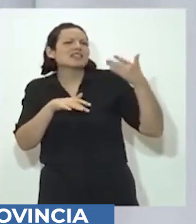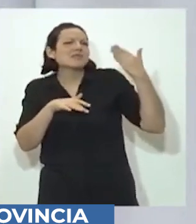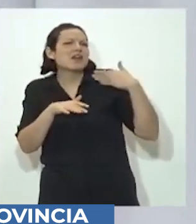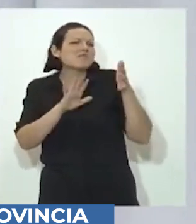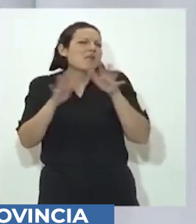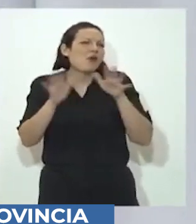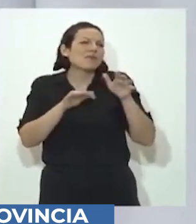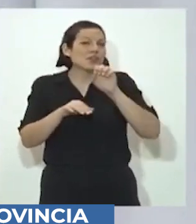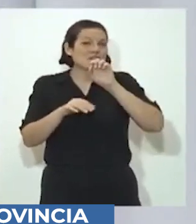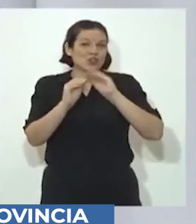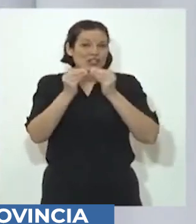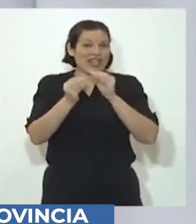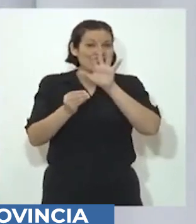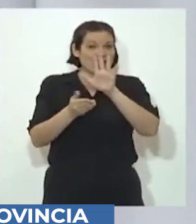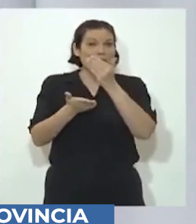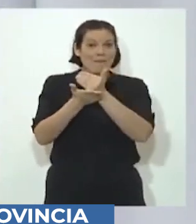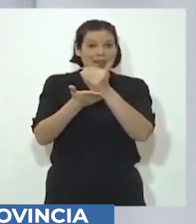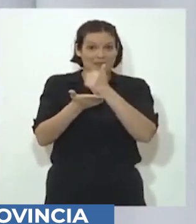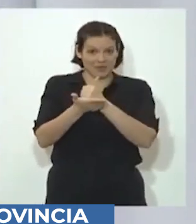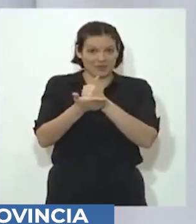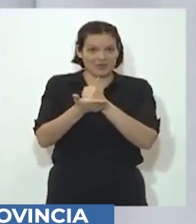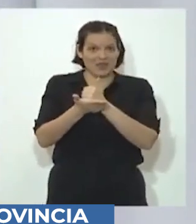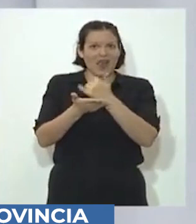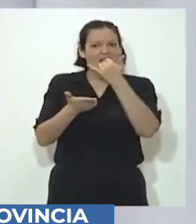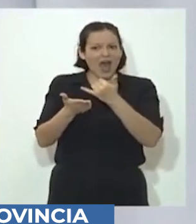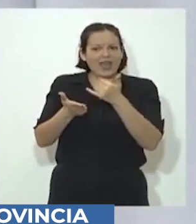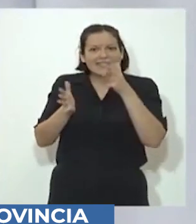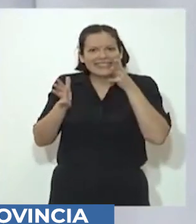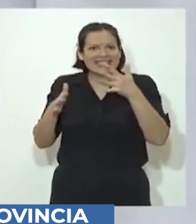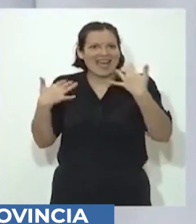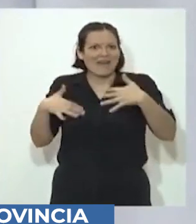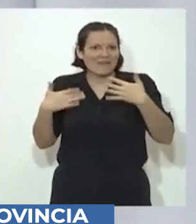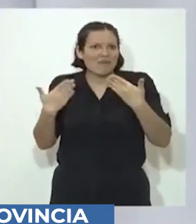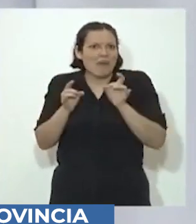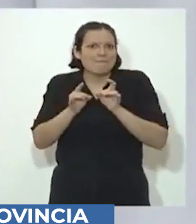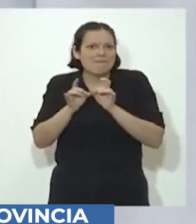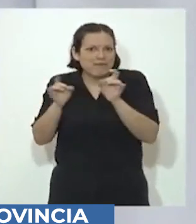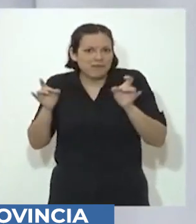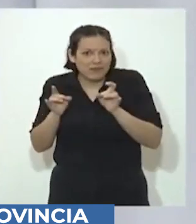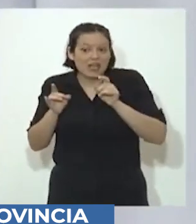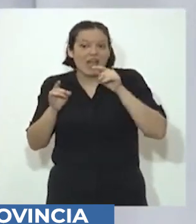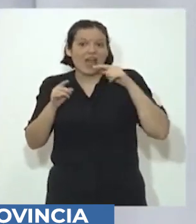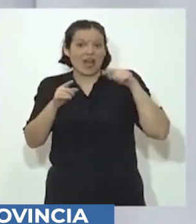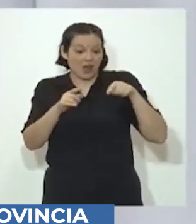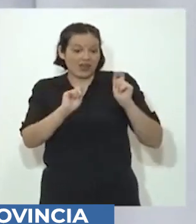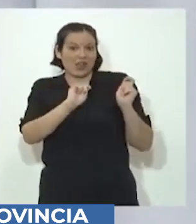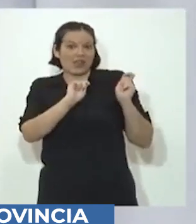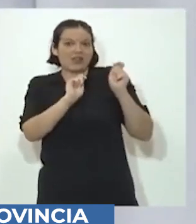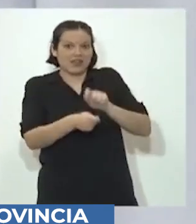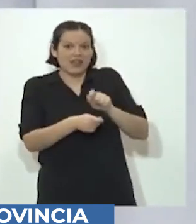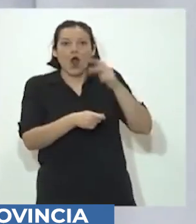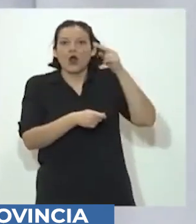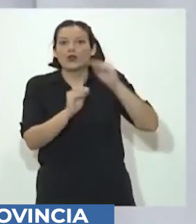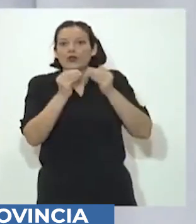departamentos que solamente estaban con un alto riesgo de transmisión eso pasó a 9 departamentos y hoy ya, como